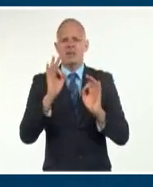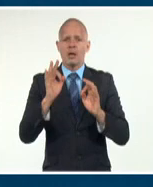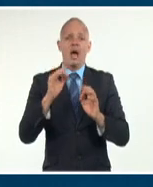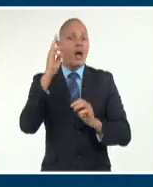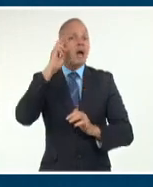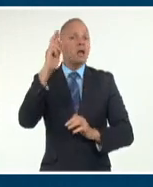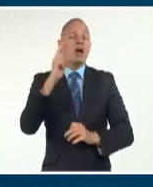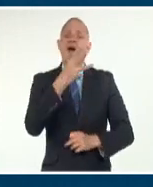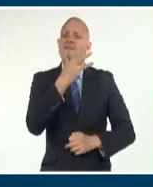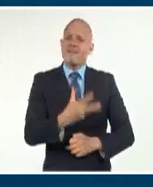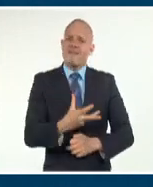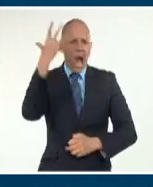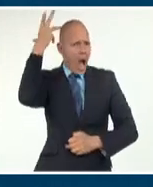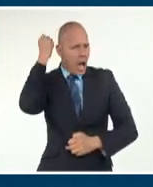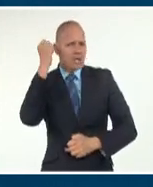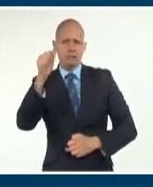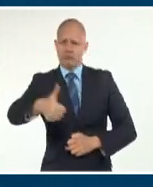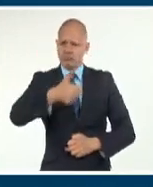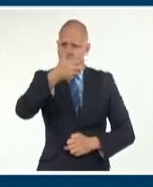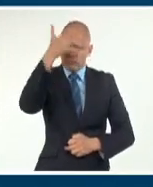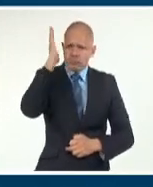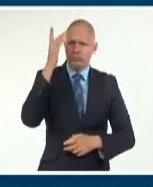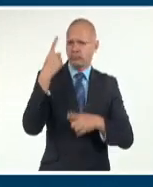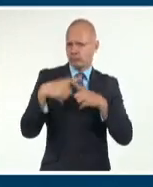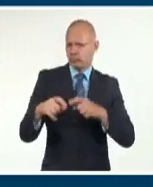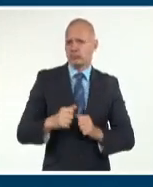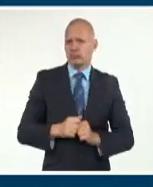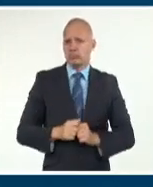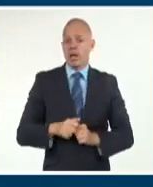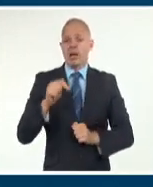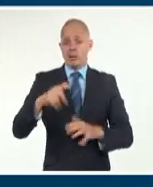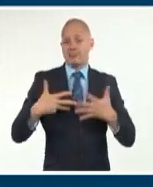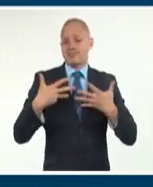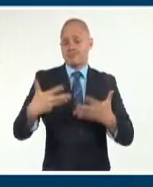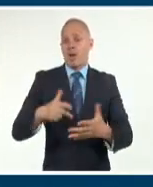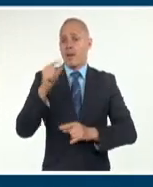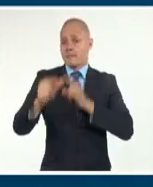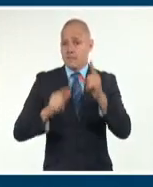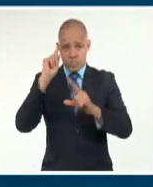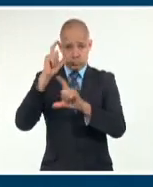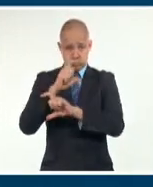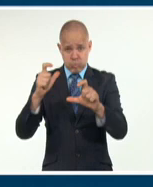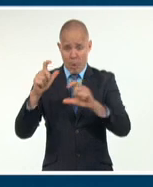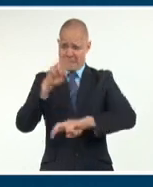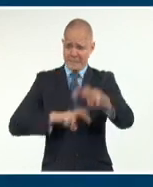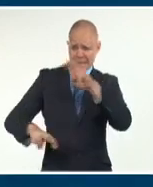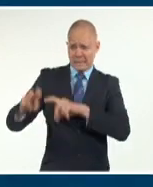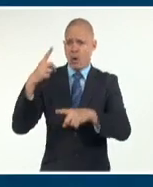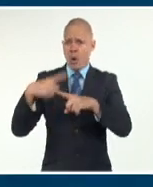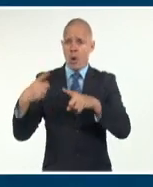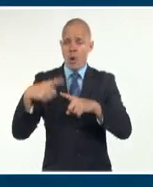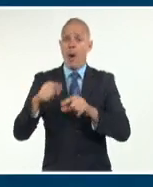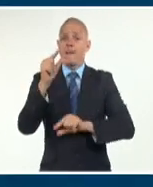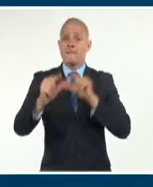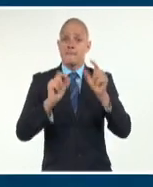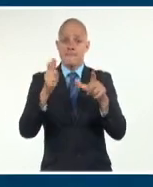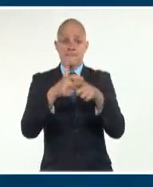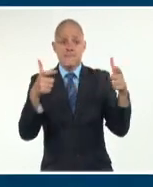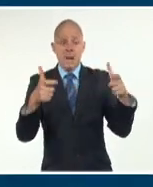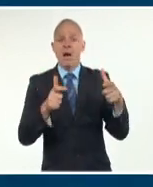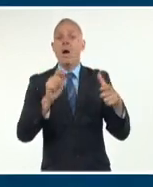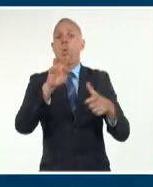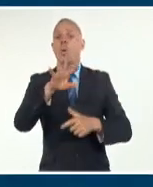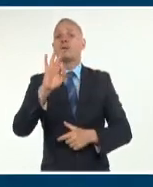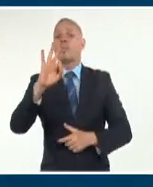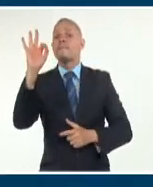dedicado a los fundadores de ingeniería genética y a los actuales investigadores y a los más de 48,000 voluntarios